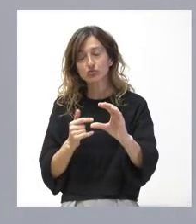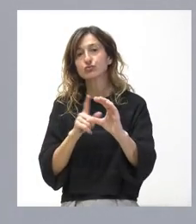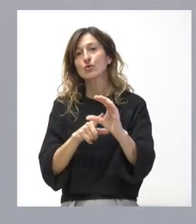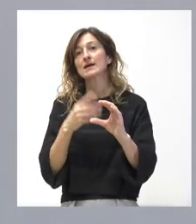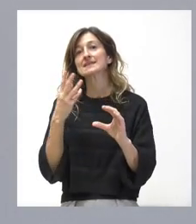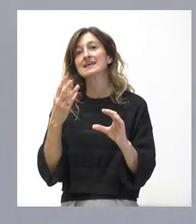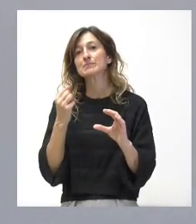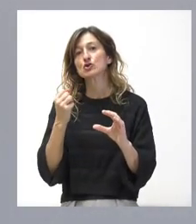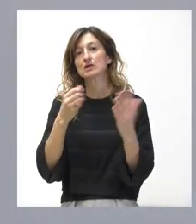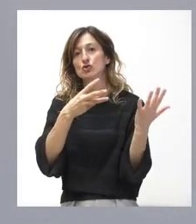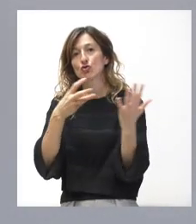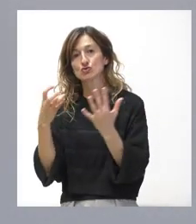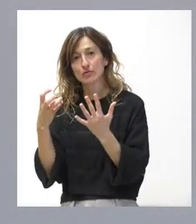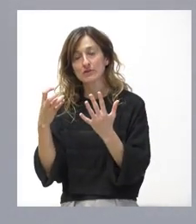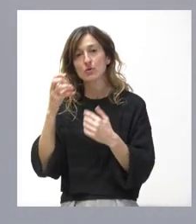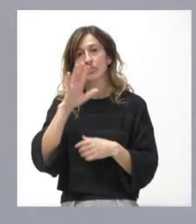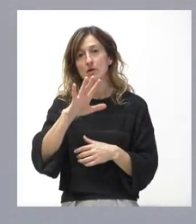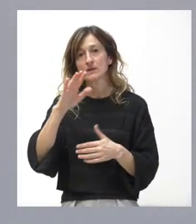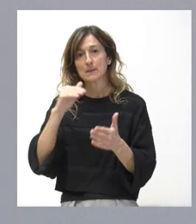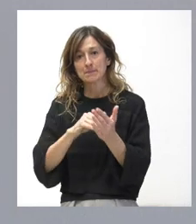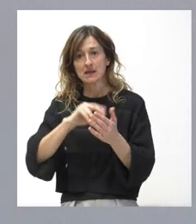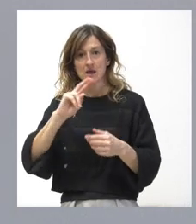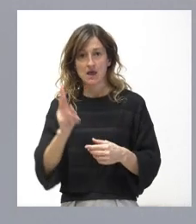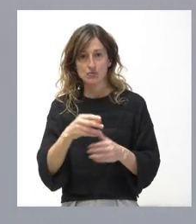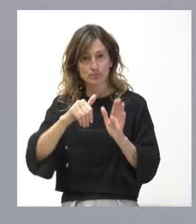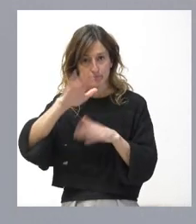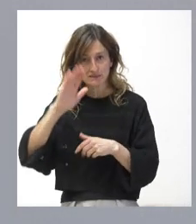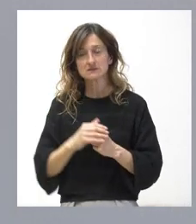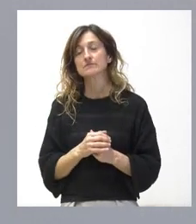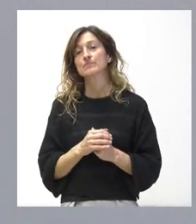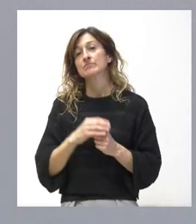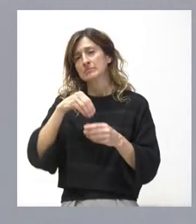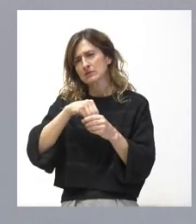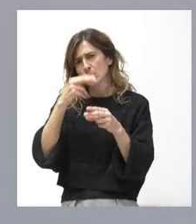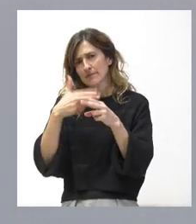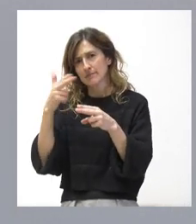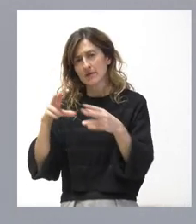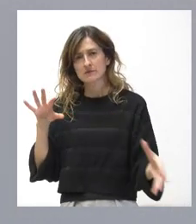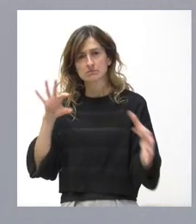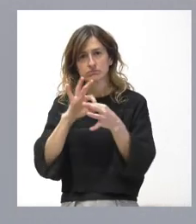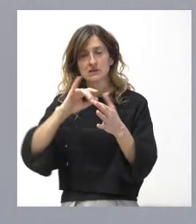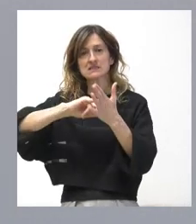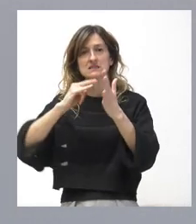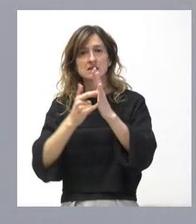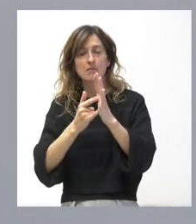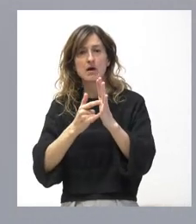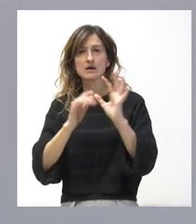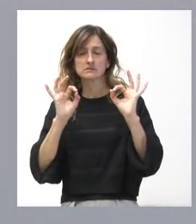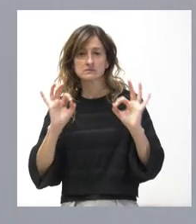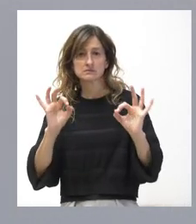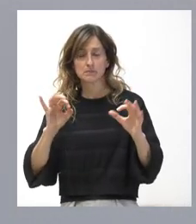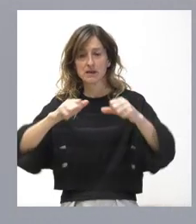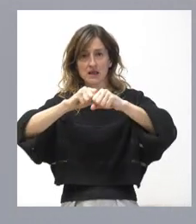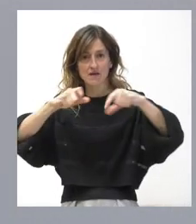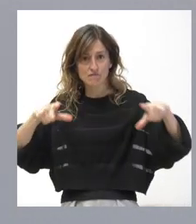.850.000 euros e incluye un conjunto de actividades vinculadas a sistemas tecnológicos y plataformas